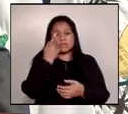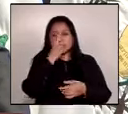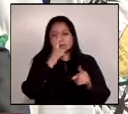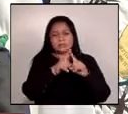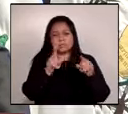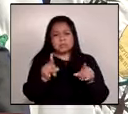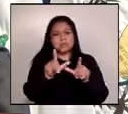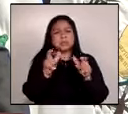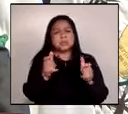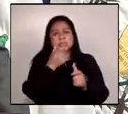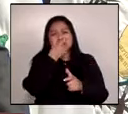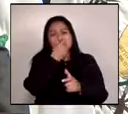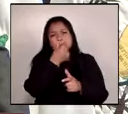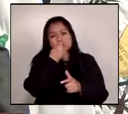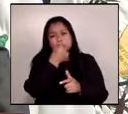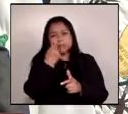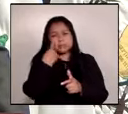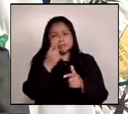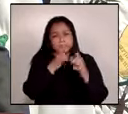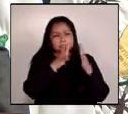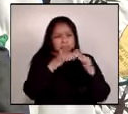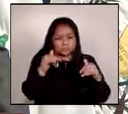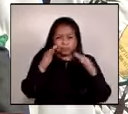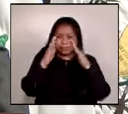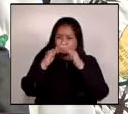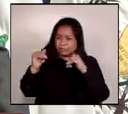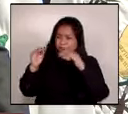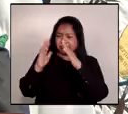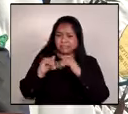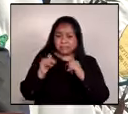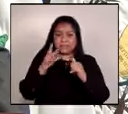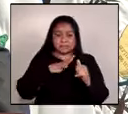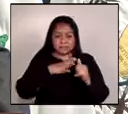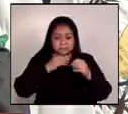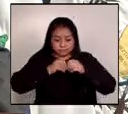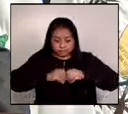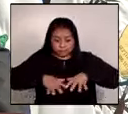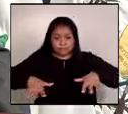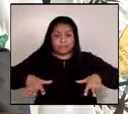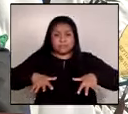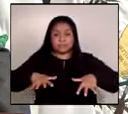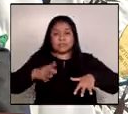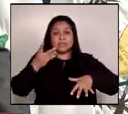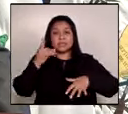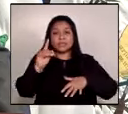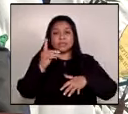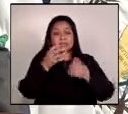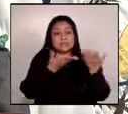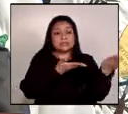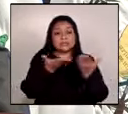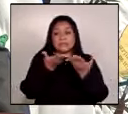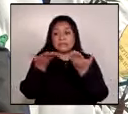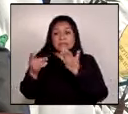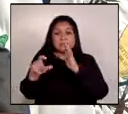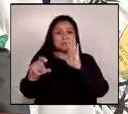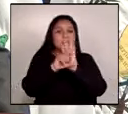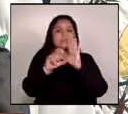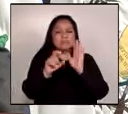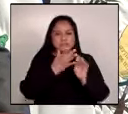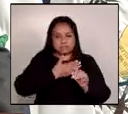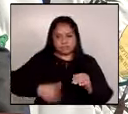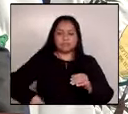destruyó las estructuras del servicio civil del Estado,